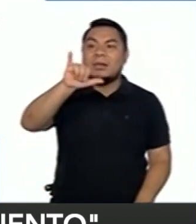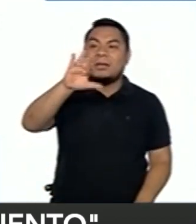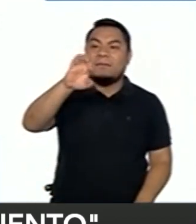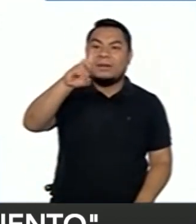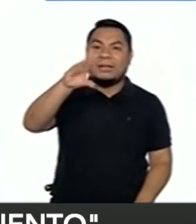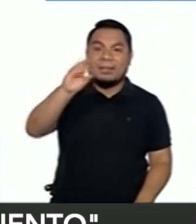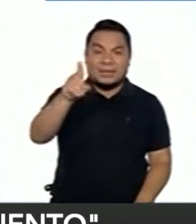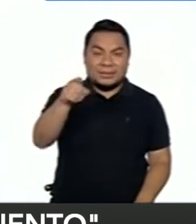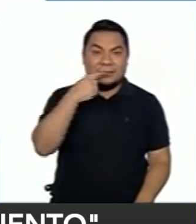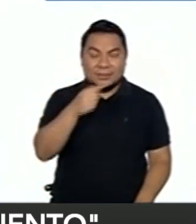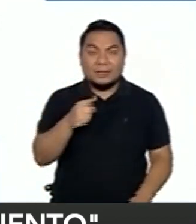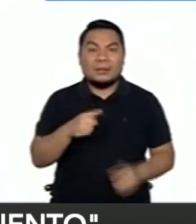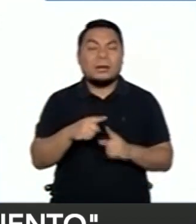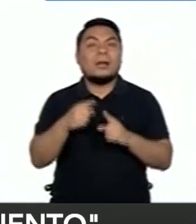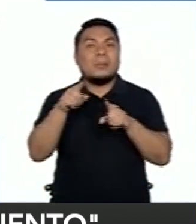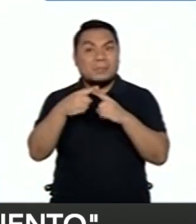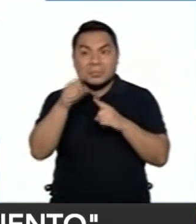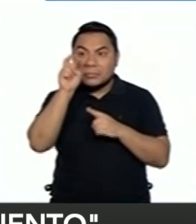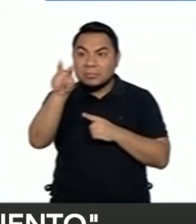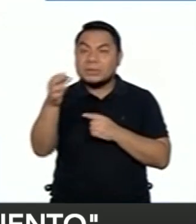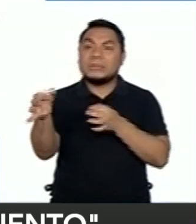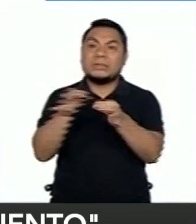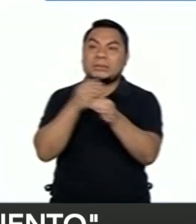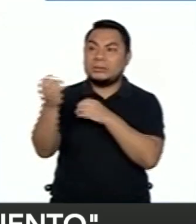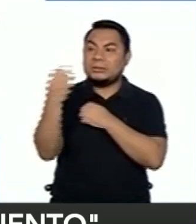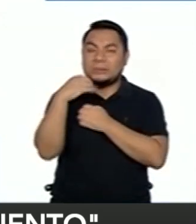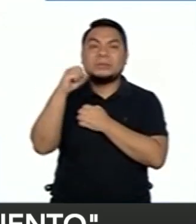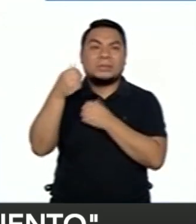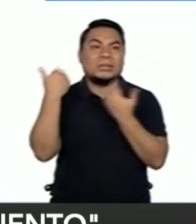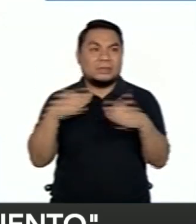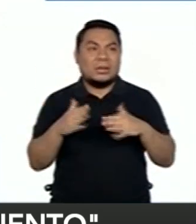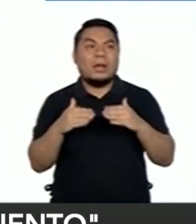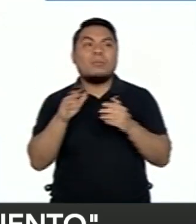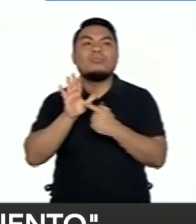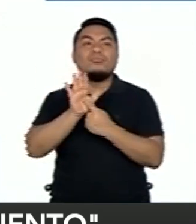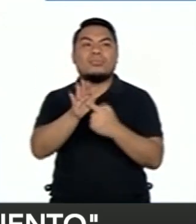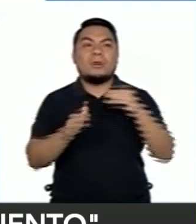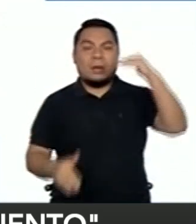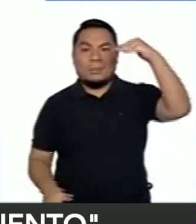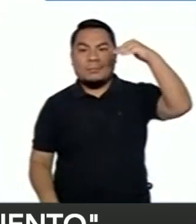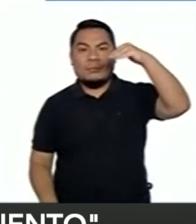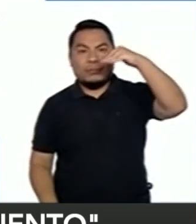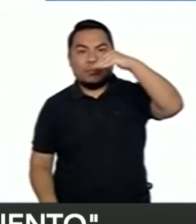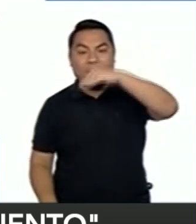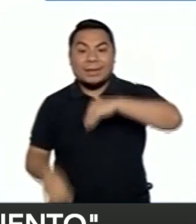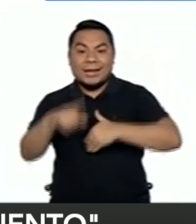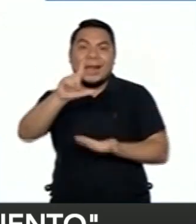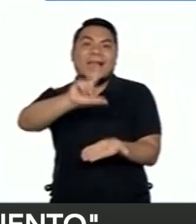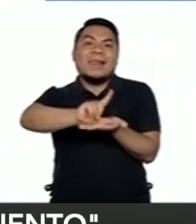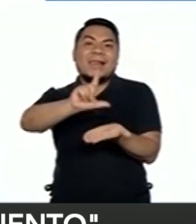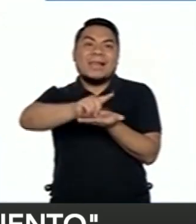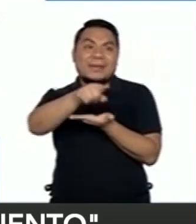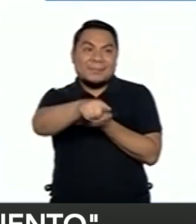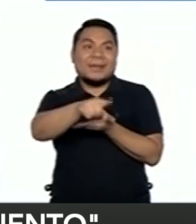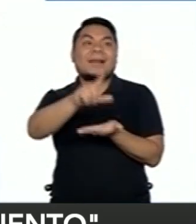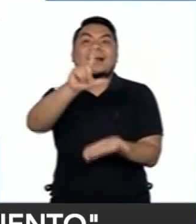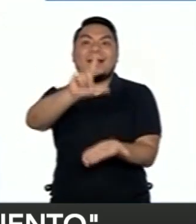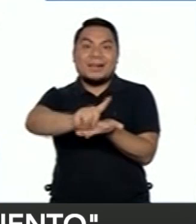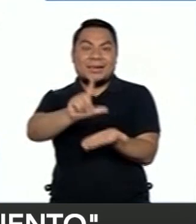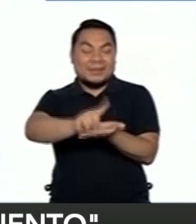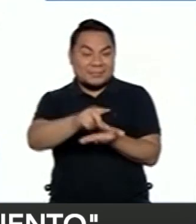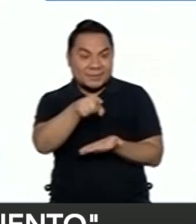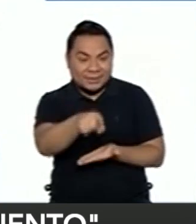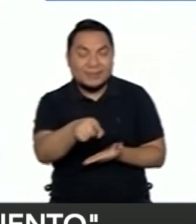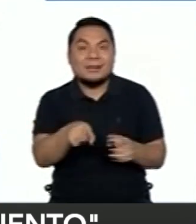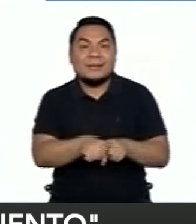altos, pero ya la curva nos han explicado que ya muestra un decrecimiento. Y Lima, ¿no? Lima metropolitana.